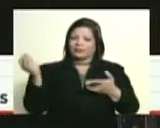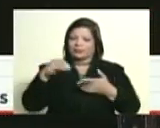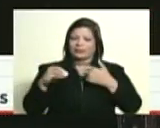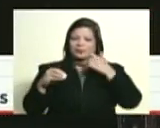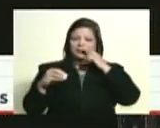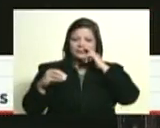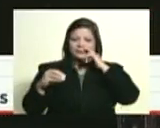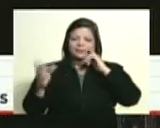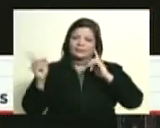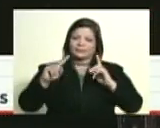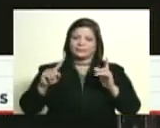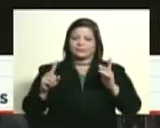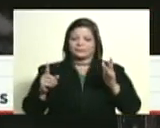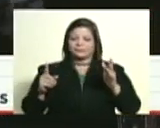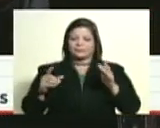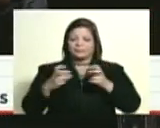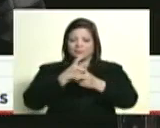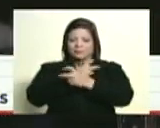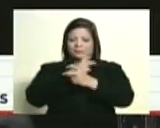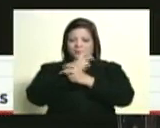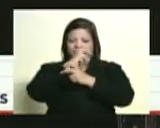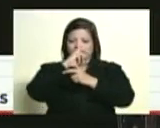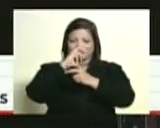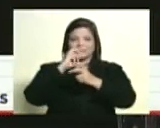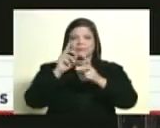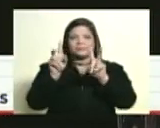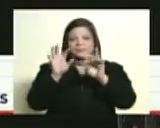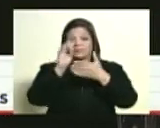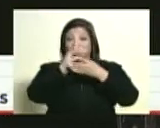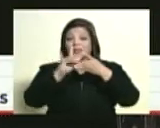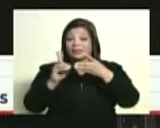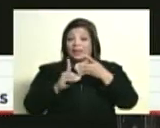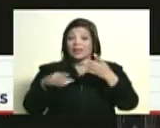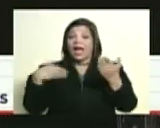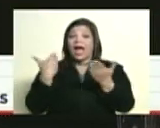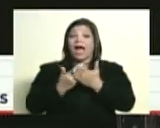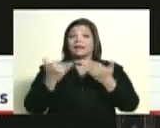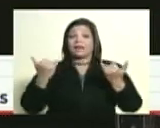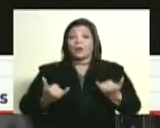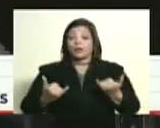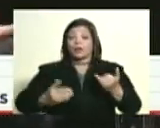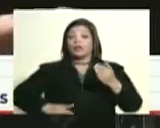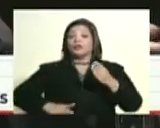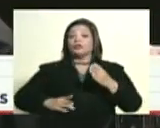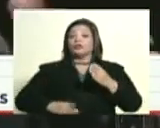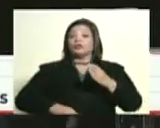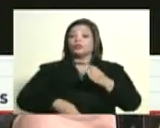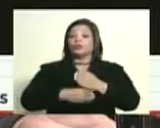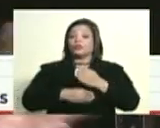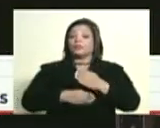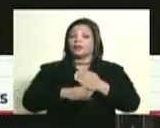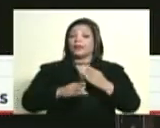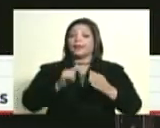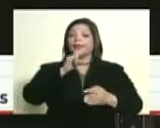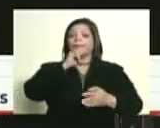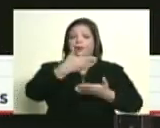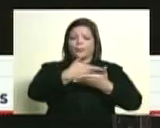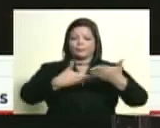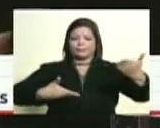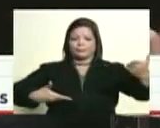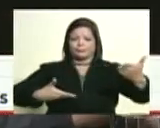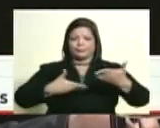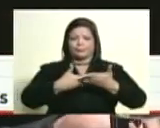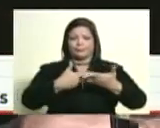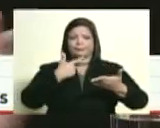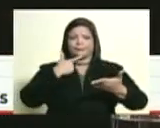que estaban los restos, eso con detalle. Hasta ahora se sigue sosteniendo, digamos, el informe de